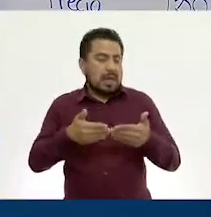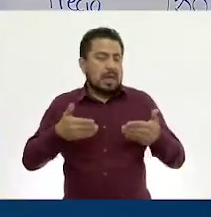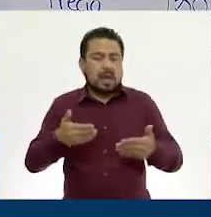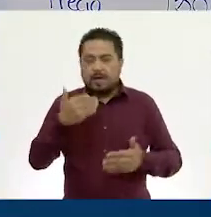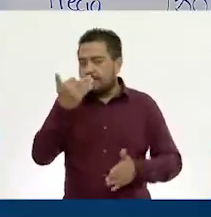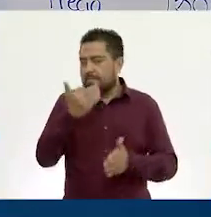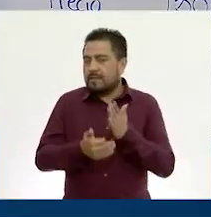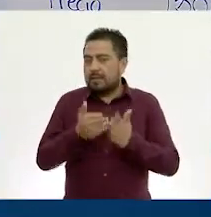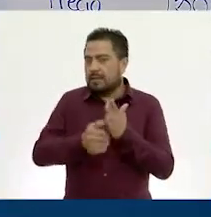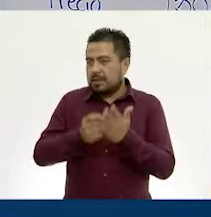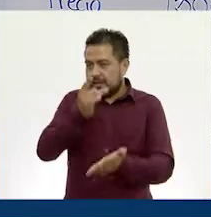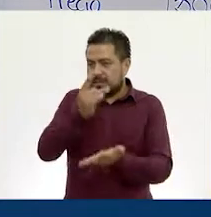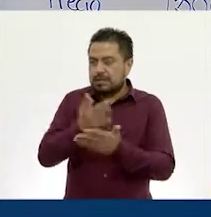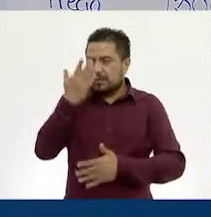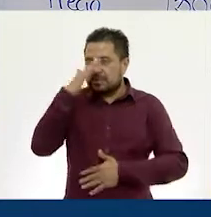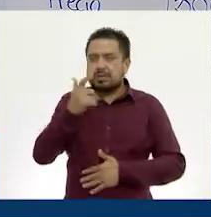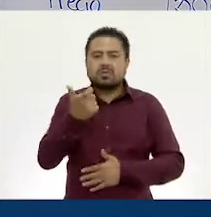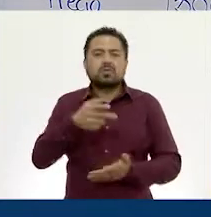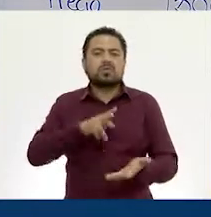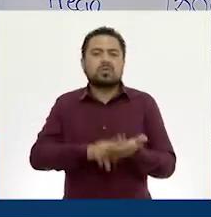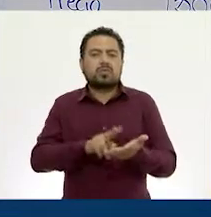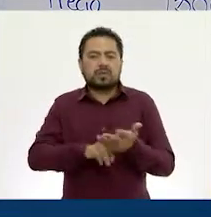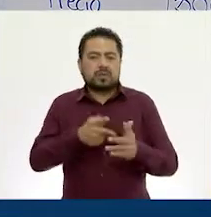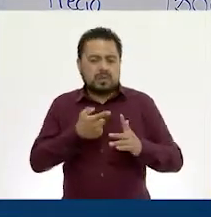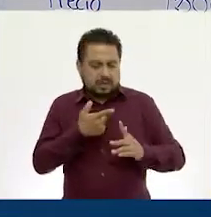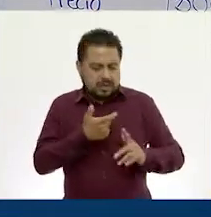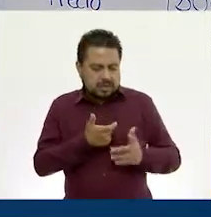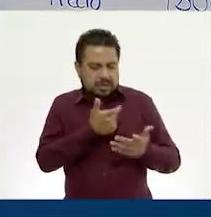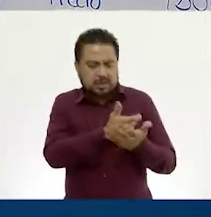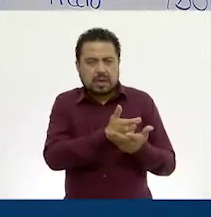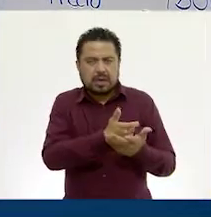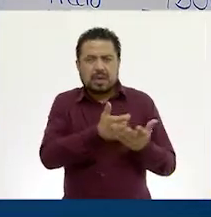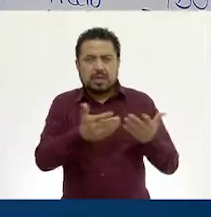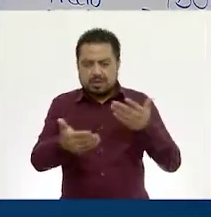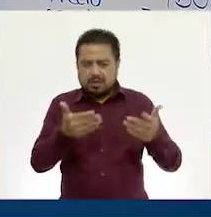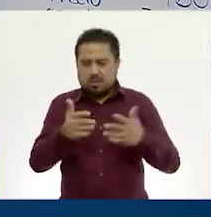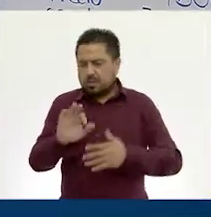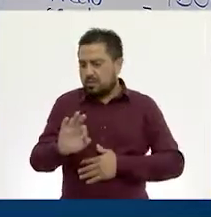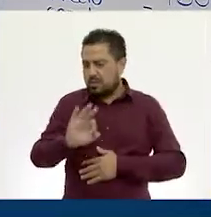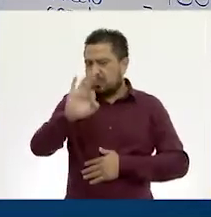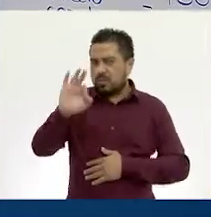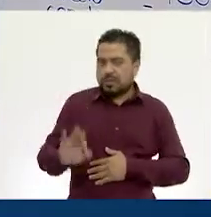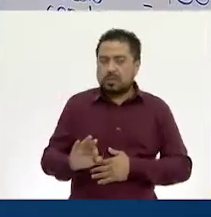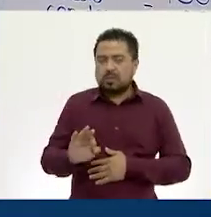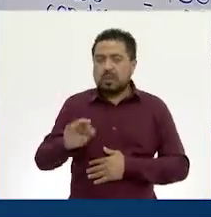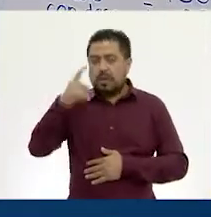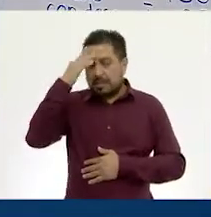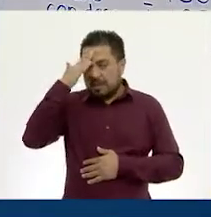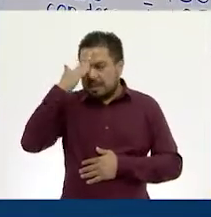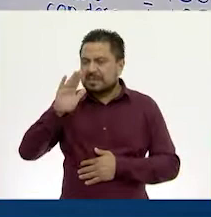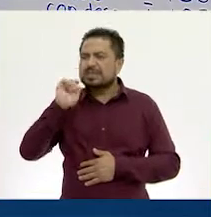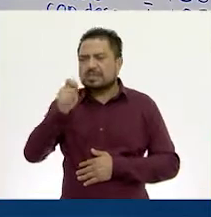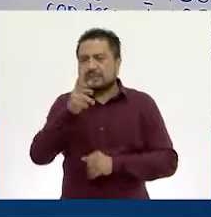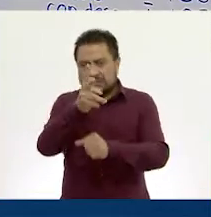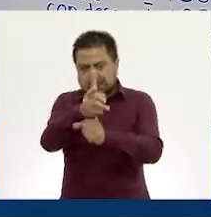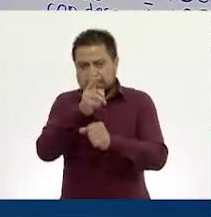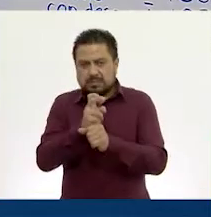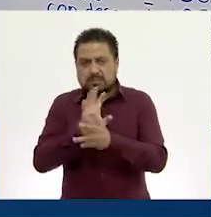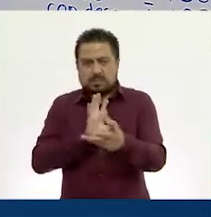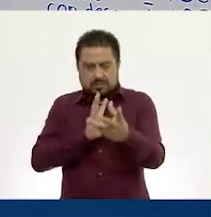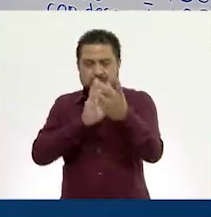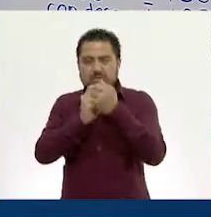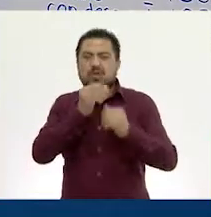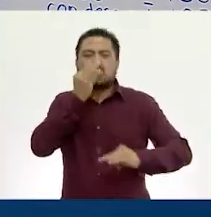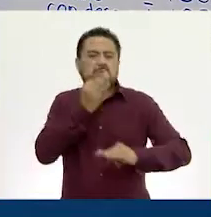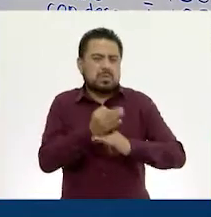solo nos falta saber a qué cantidades en pesos equivalen esos porcentajes. Para saberlo, te invito, y los invito ahí en casa,